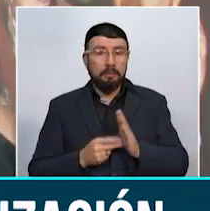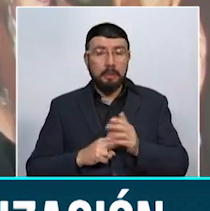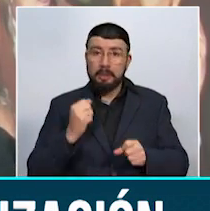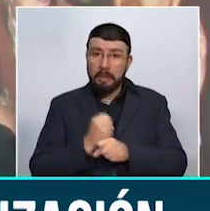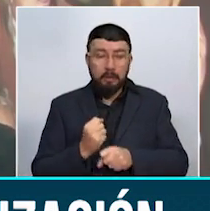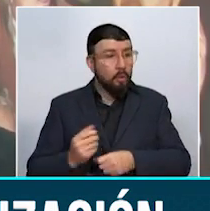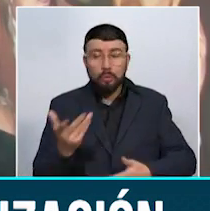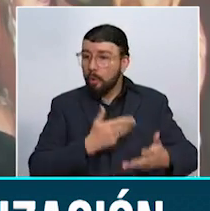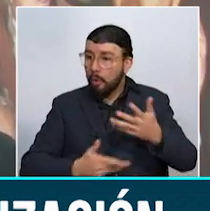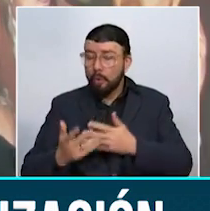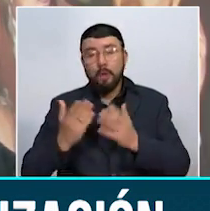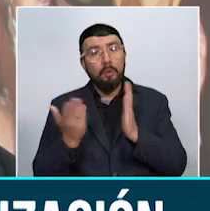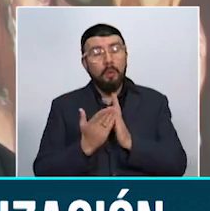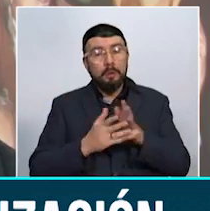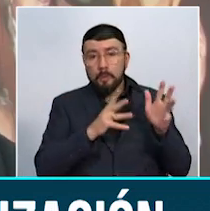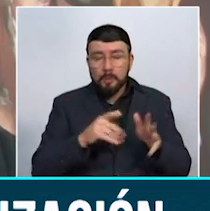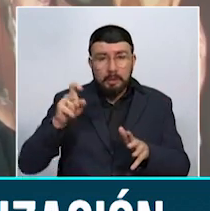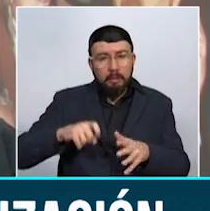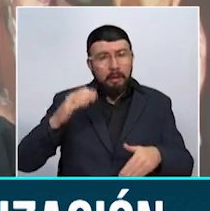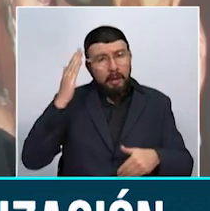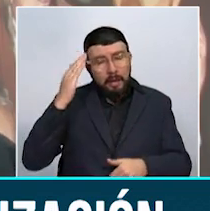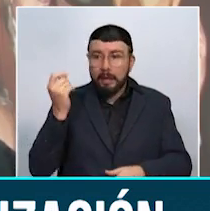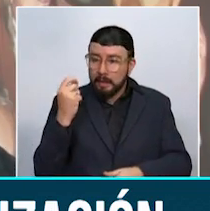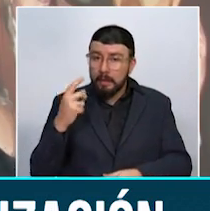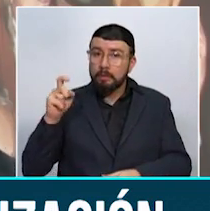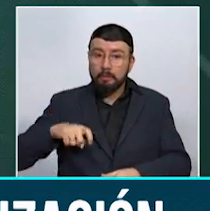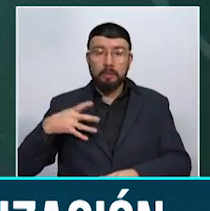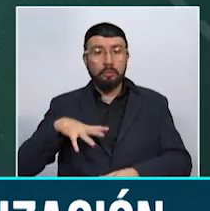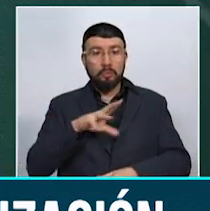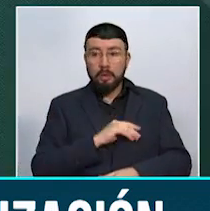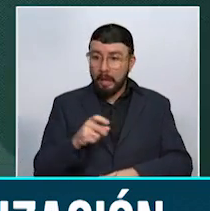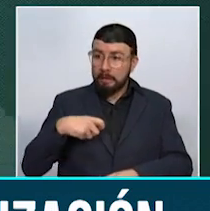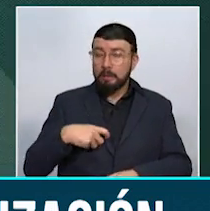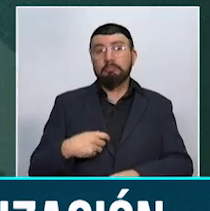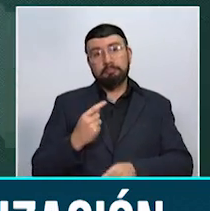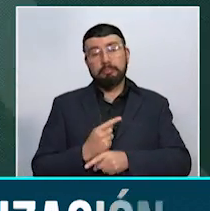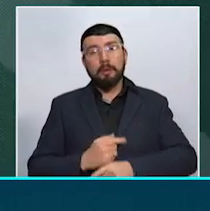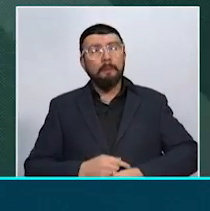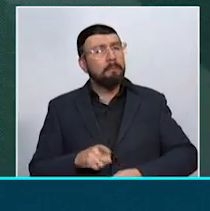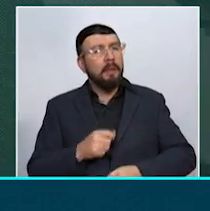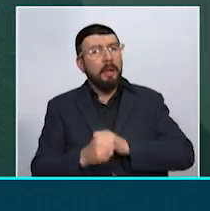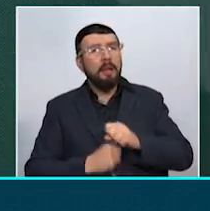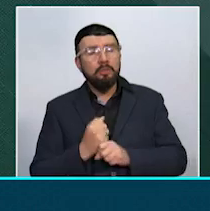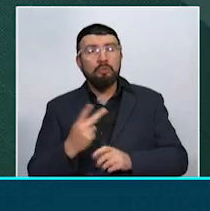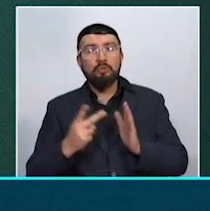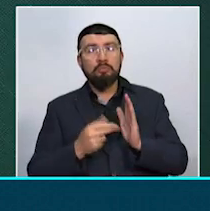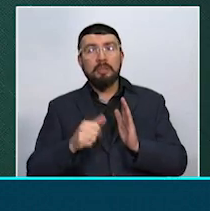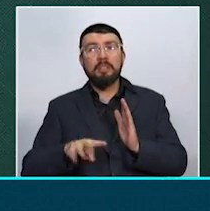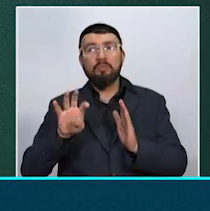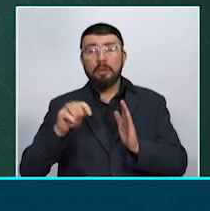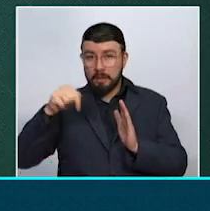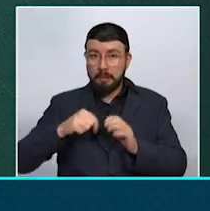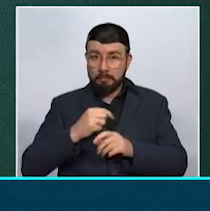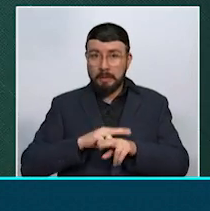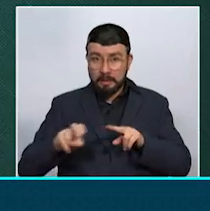todos. Educación. Que la gente entienda que tenemos que convivir con lo que tenemos. En lo corrido de 2019, en Manizales se han presentado cuatro